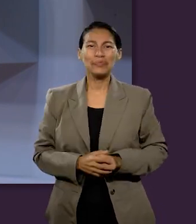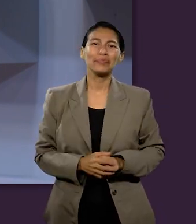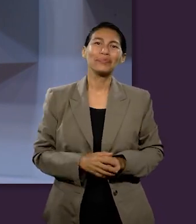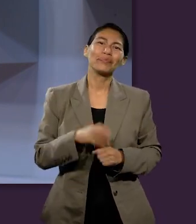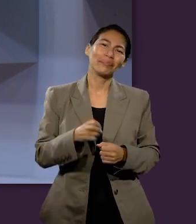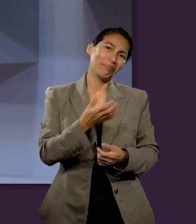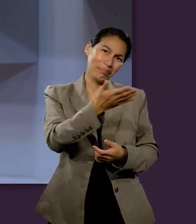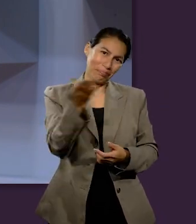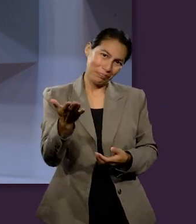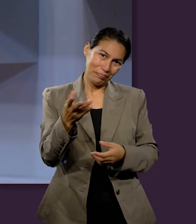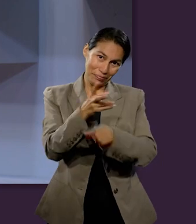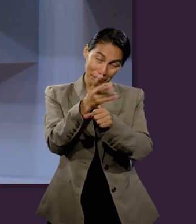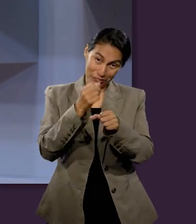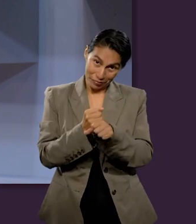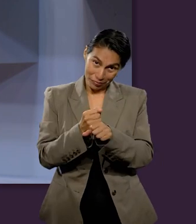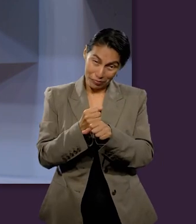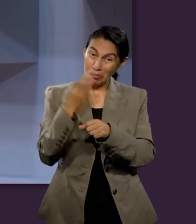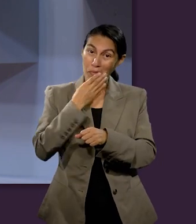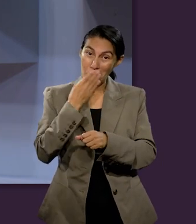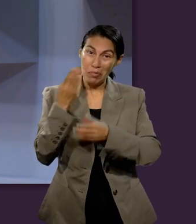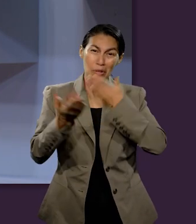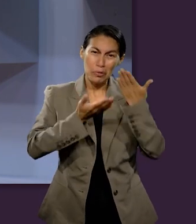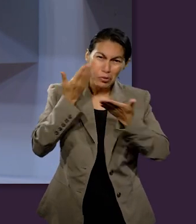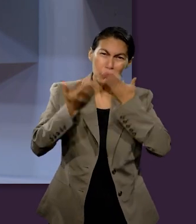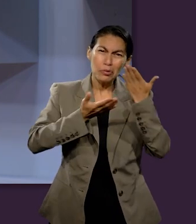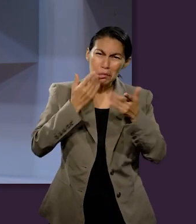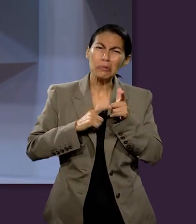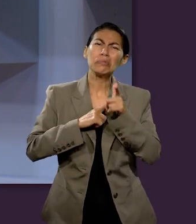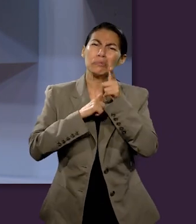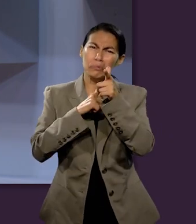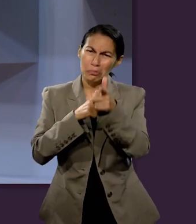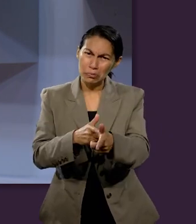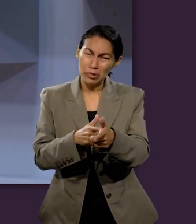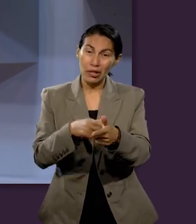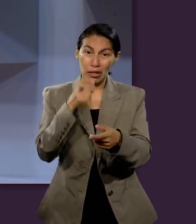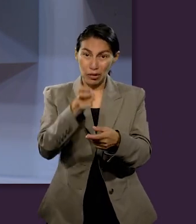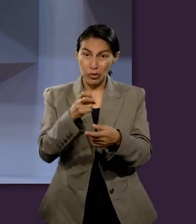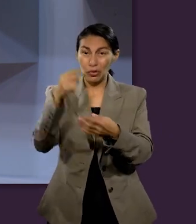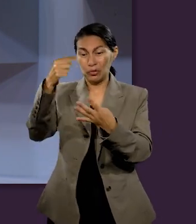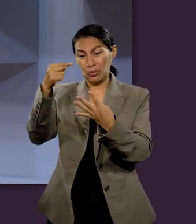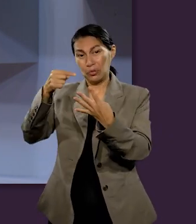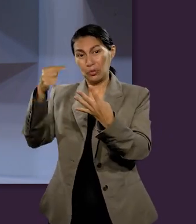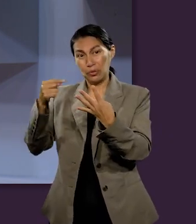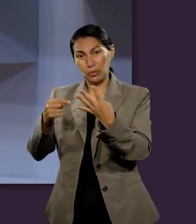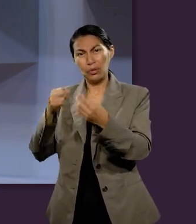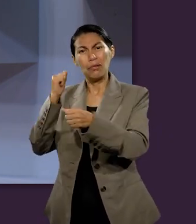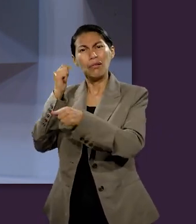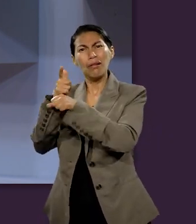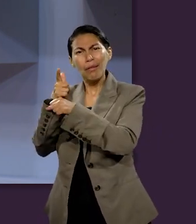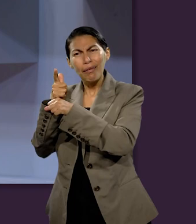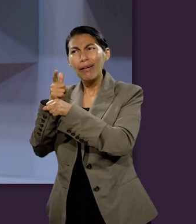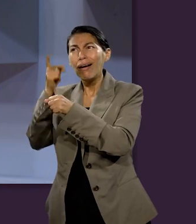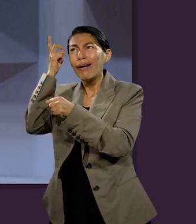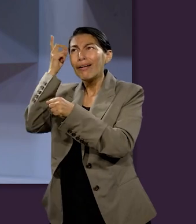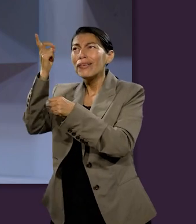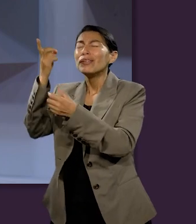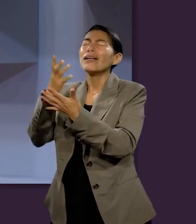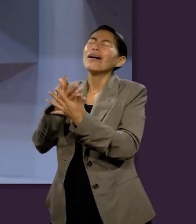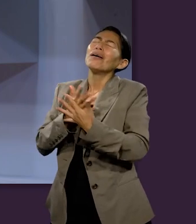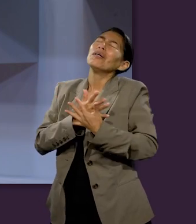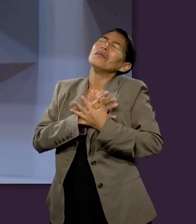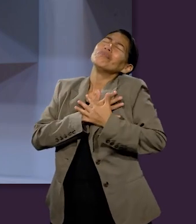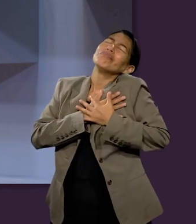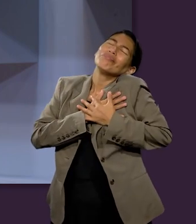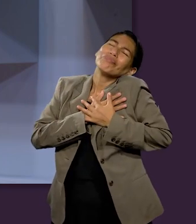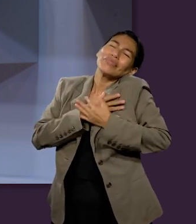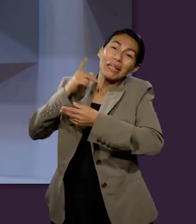queremos invitar a nuestros espectadores a seguir estudiando la Biblia con nosotros para descubrir todas esas cosas nuevas